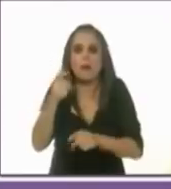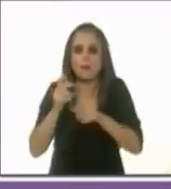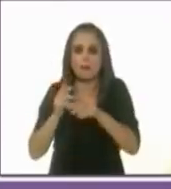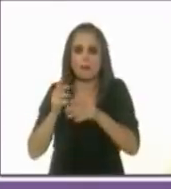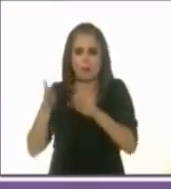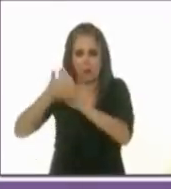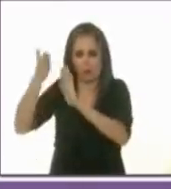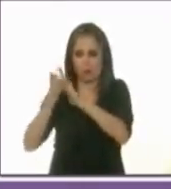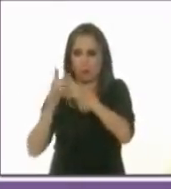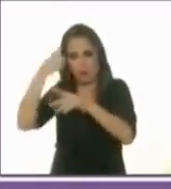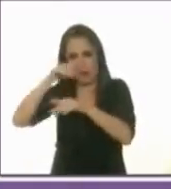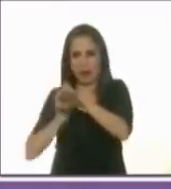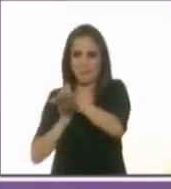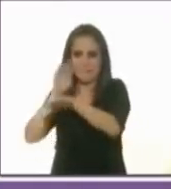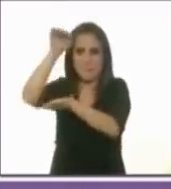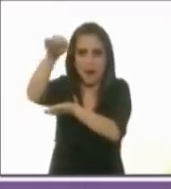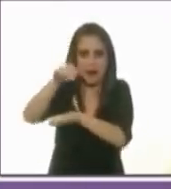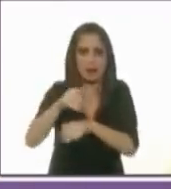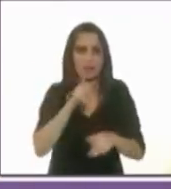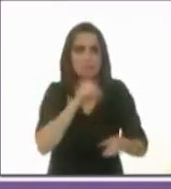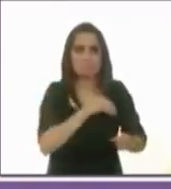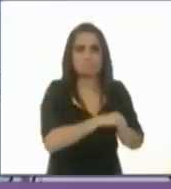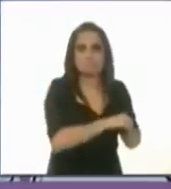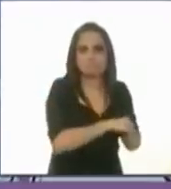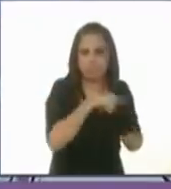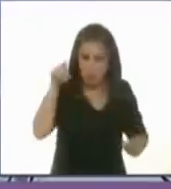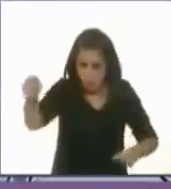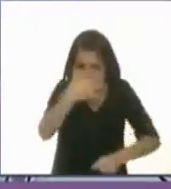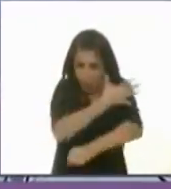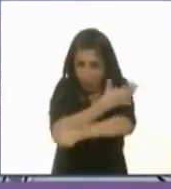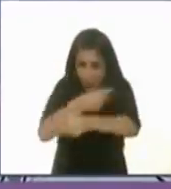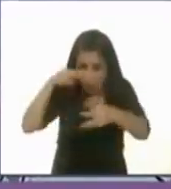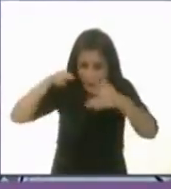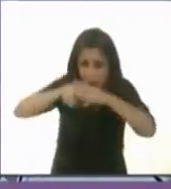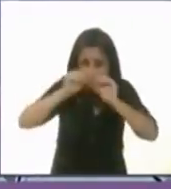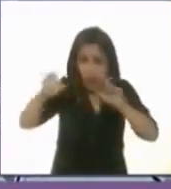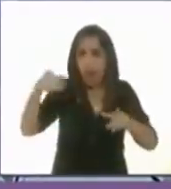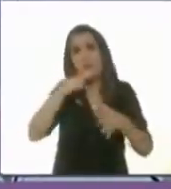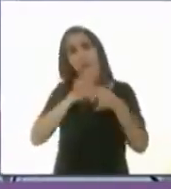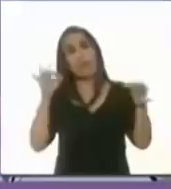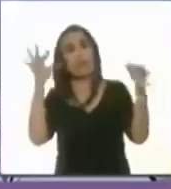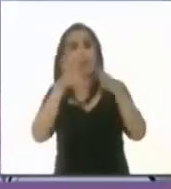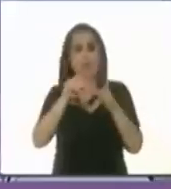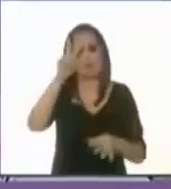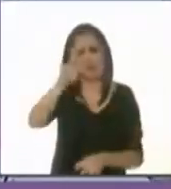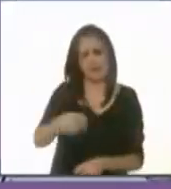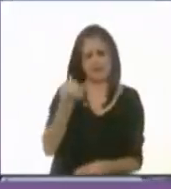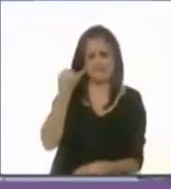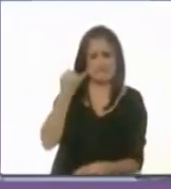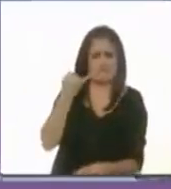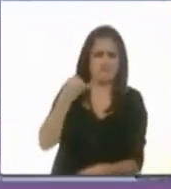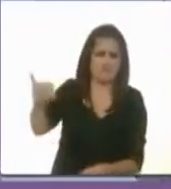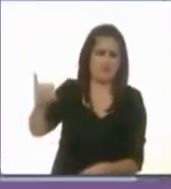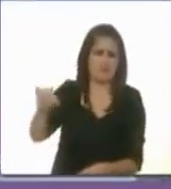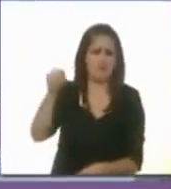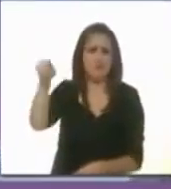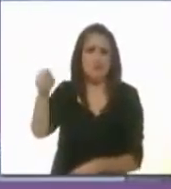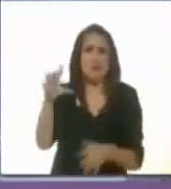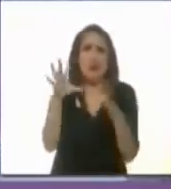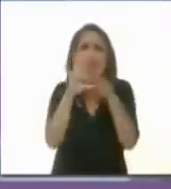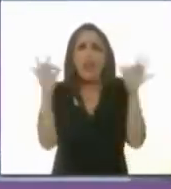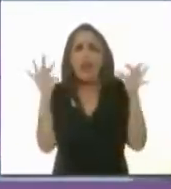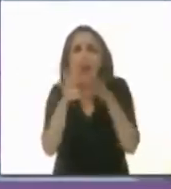piso. Tú, hablando de transparencia, esto sí, es un ridículo, caray. ¿Hablas de